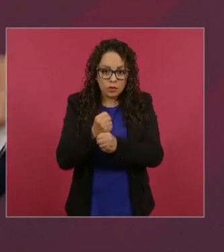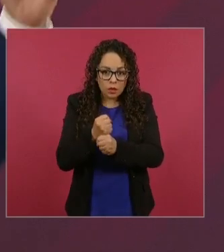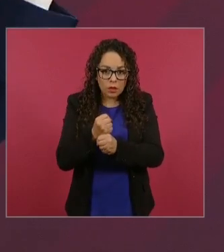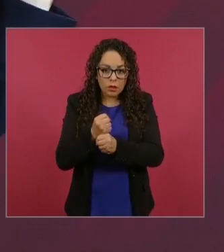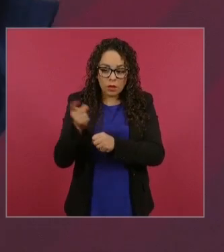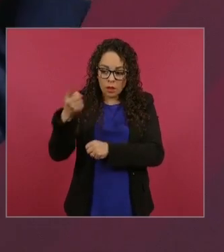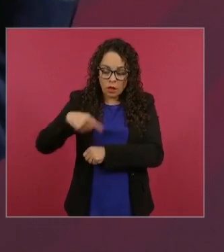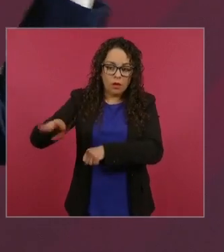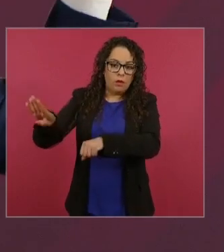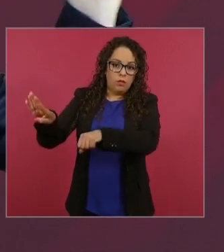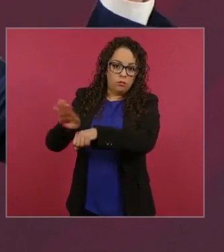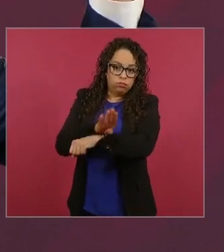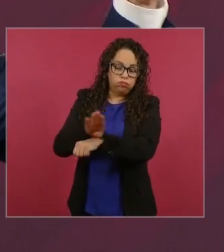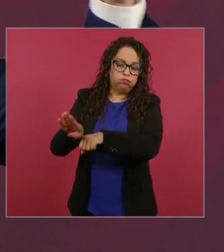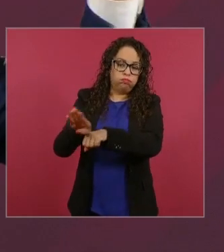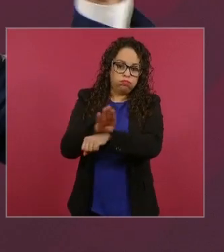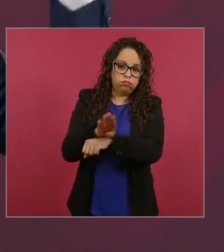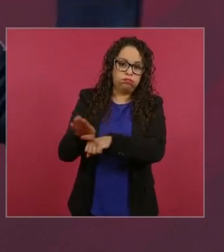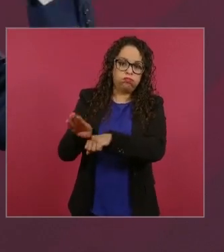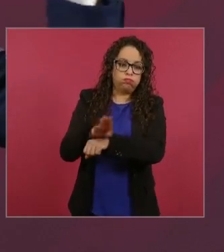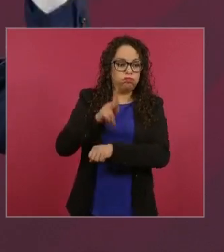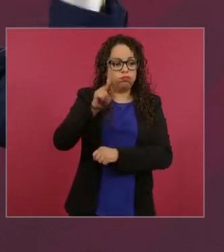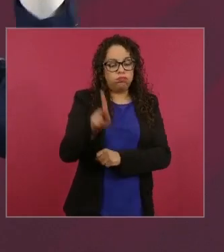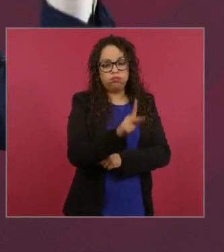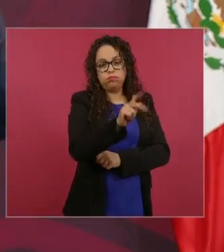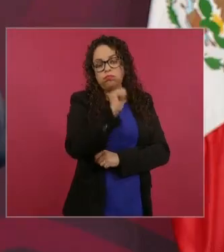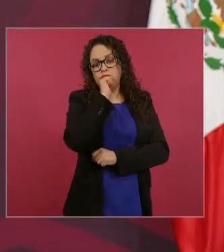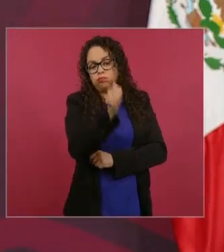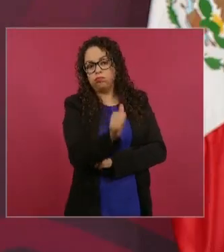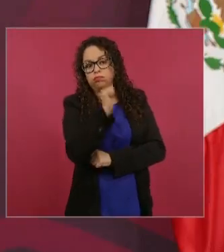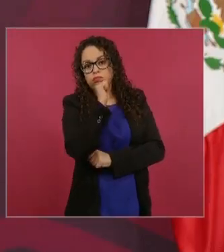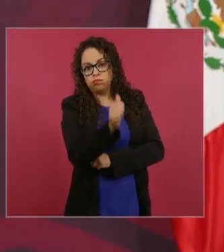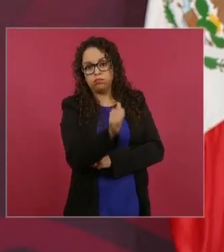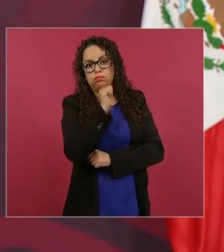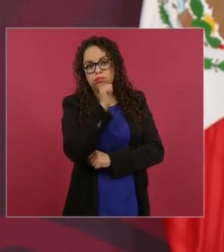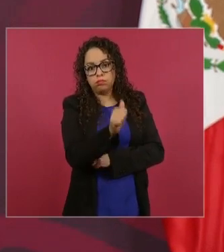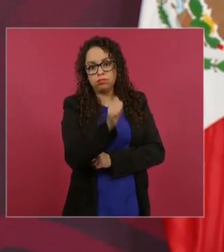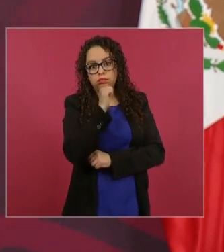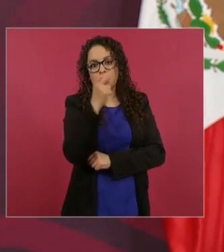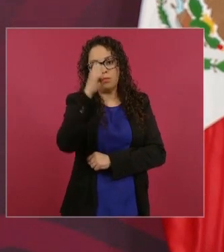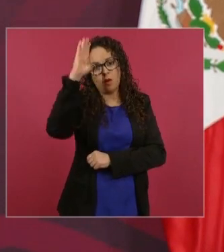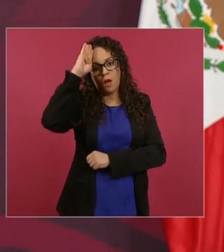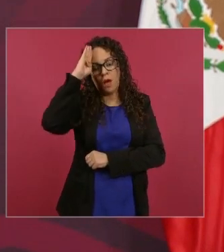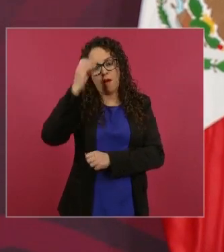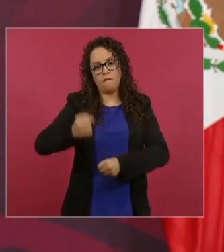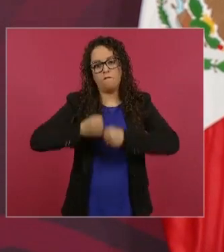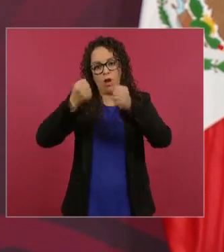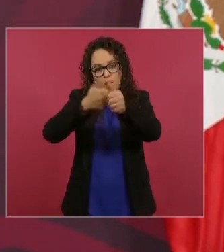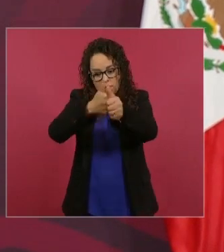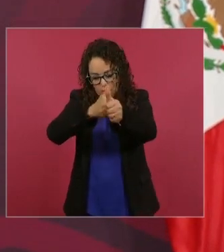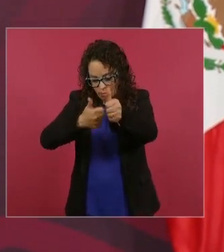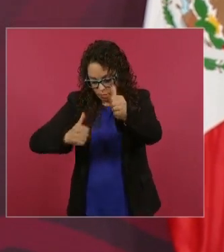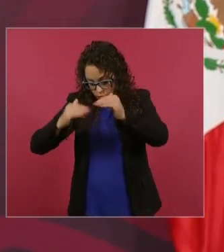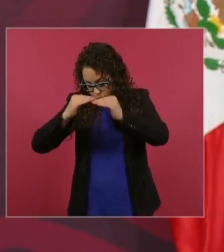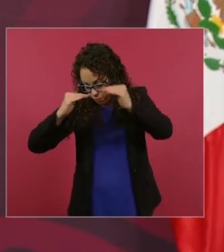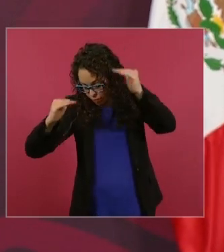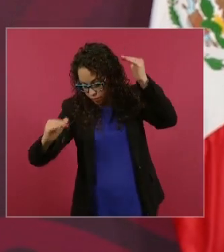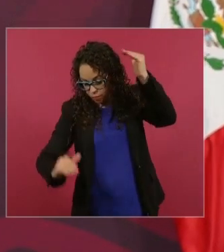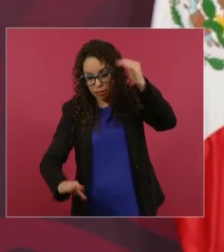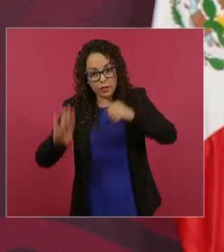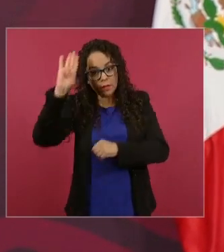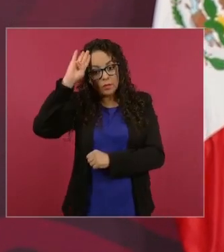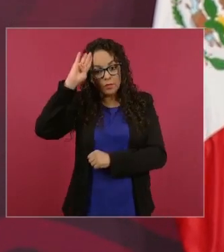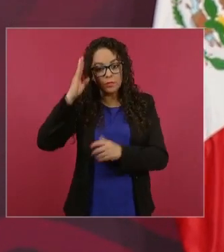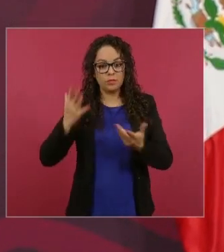cuando Morelos en los sentimientos de la nación hace más de 200